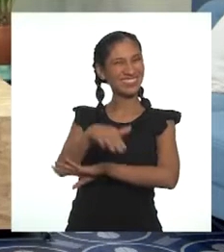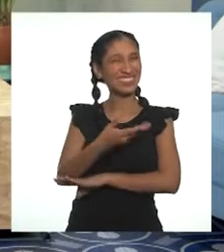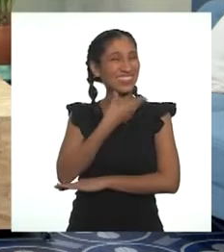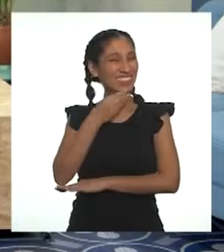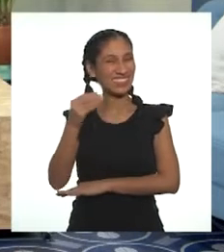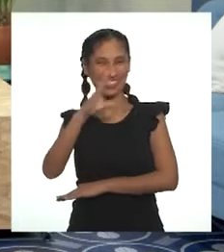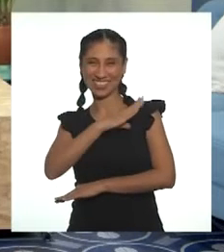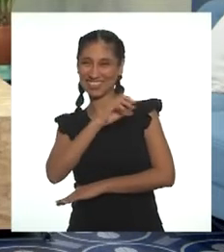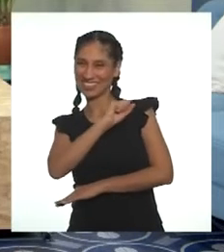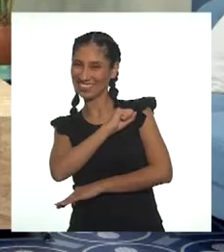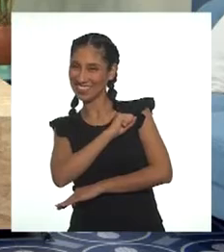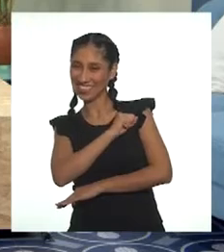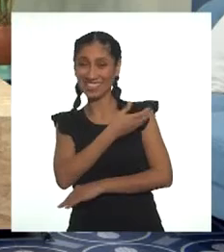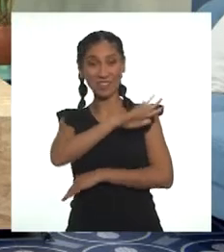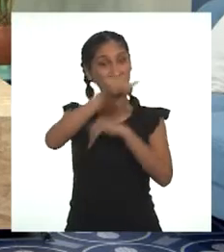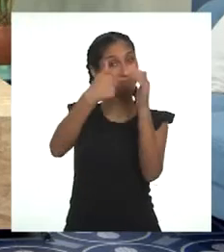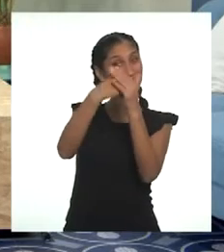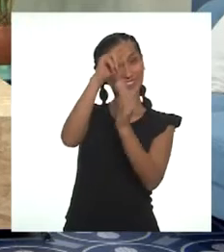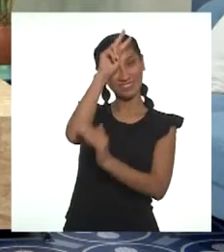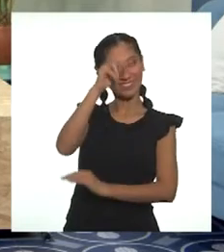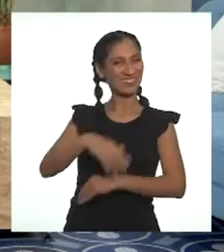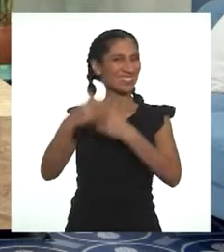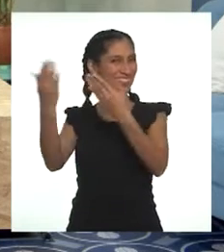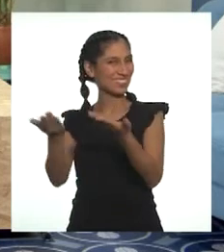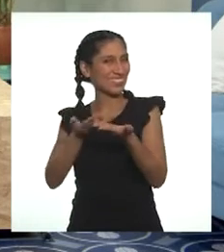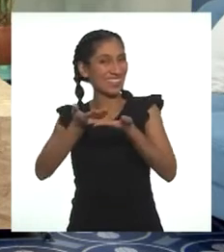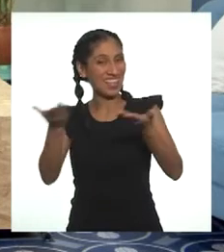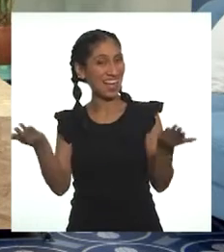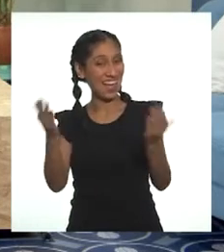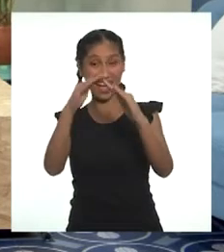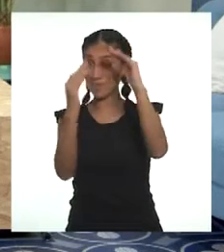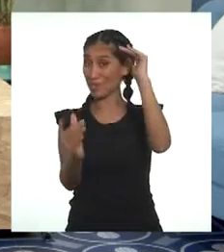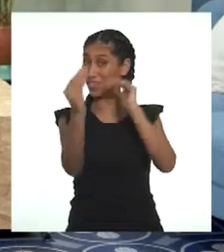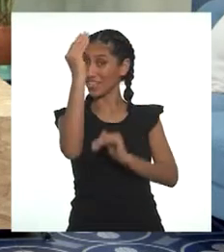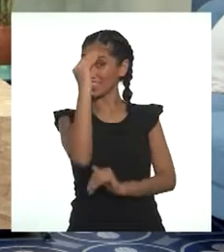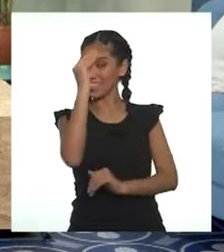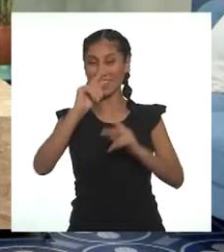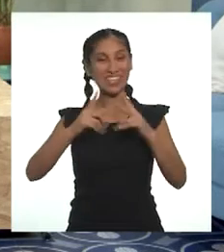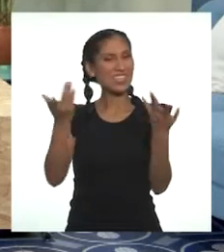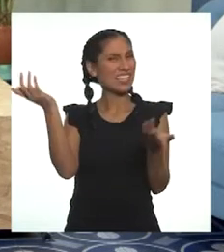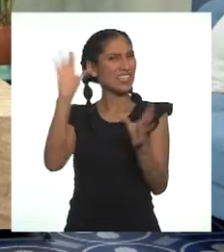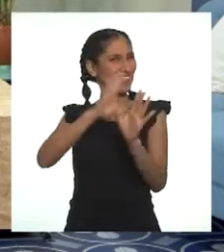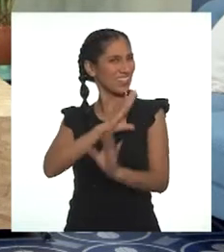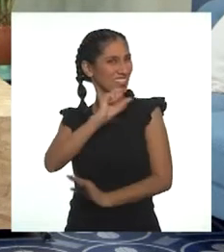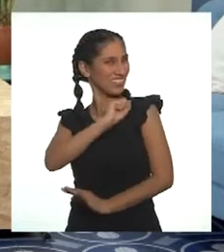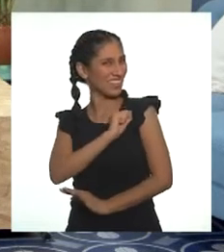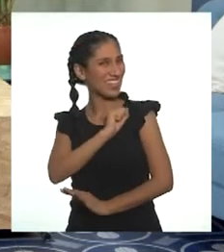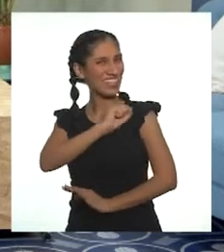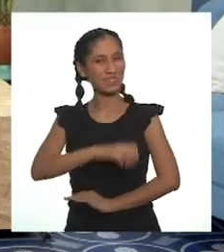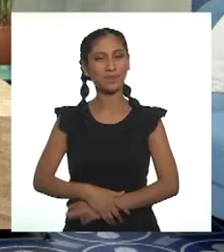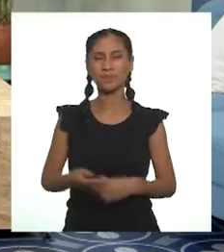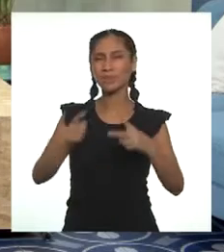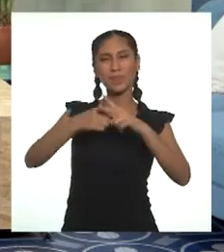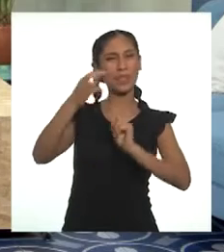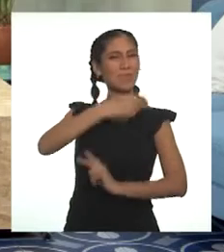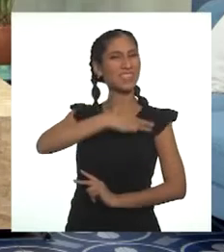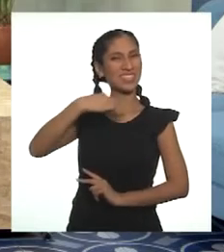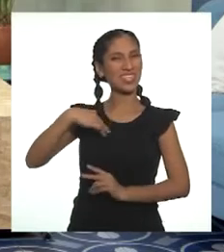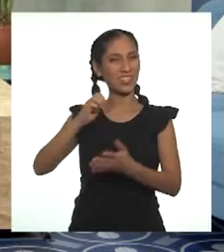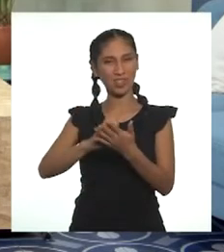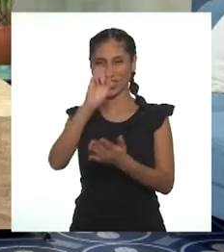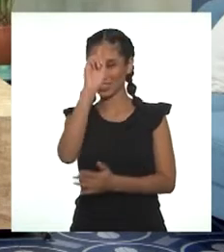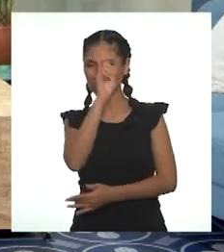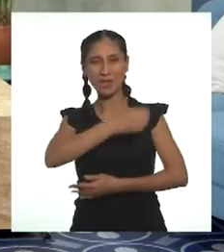¡Buenas tardes chicas y chicos de Quinto de Secundaria de todo el Perú! Bienvenidas y bienvenidos a Aprendo en Casa para Quinto de Secundaria,